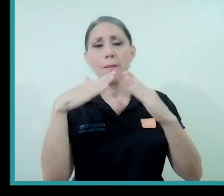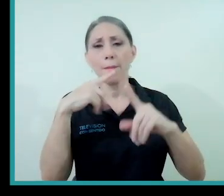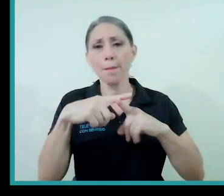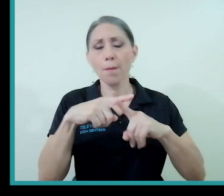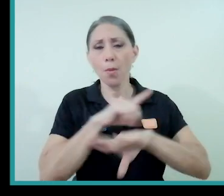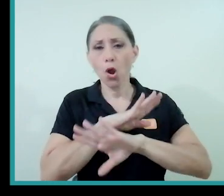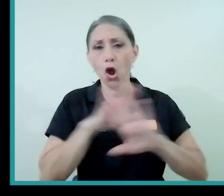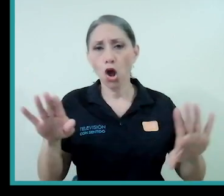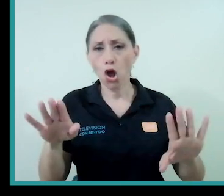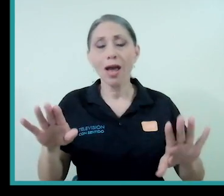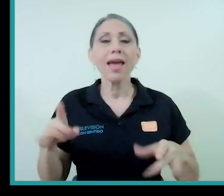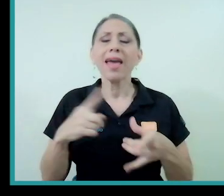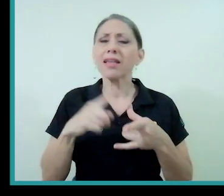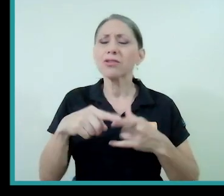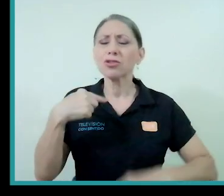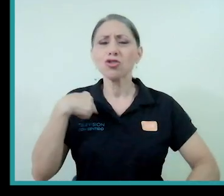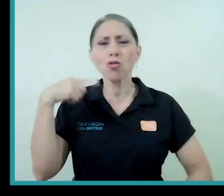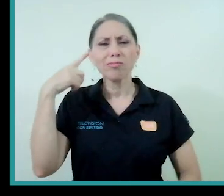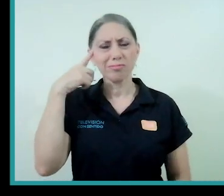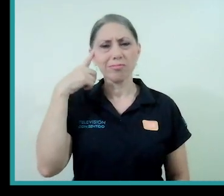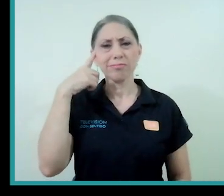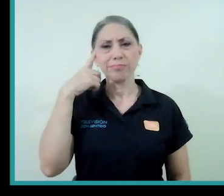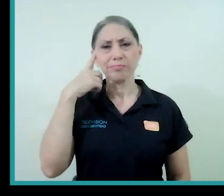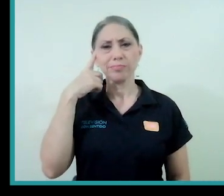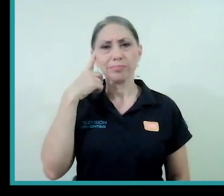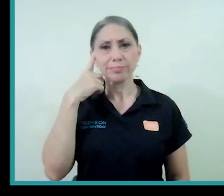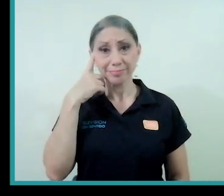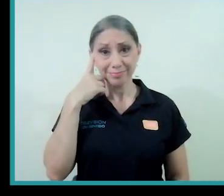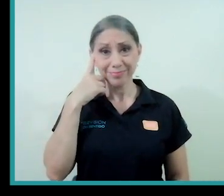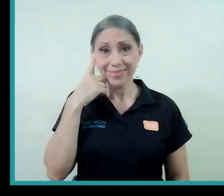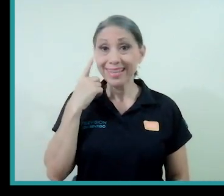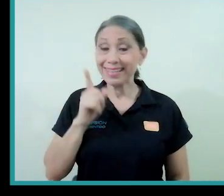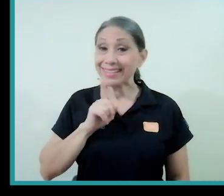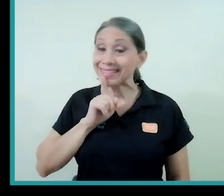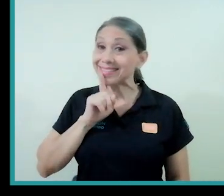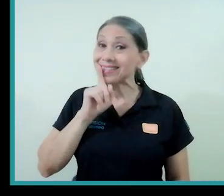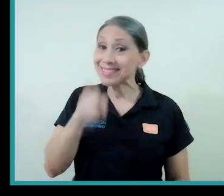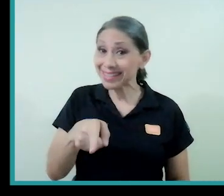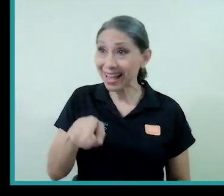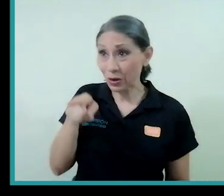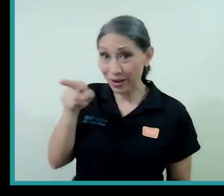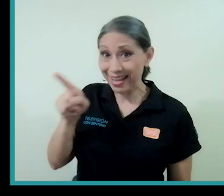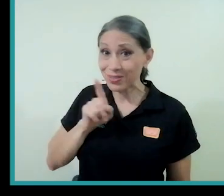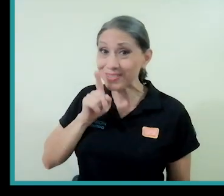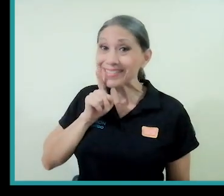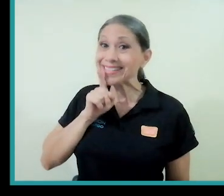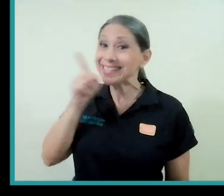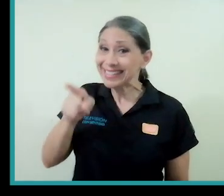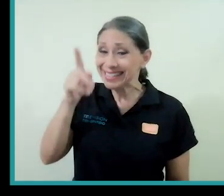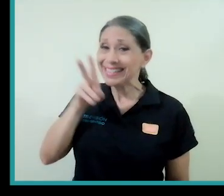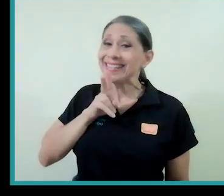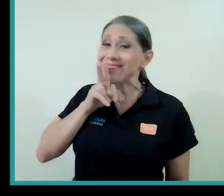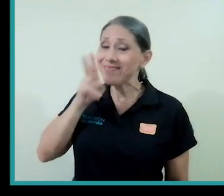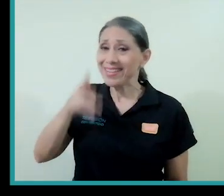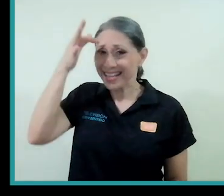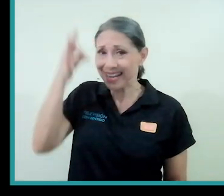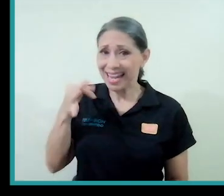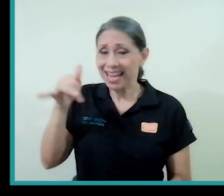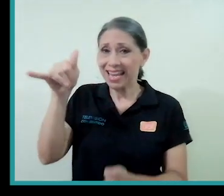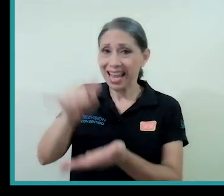Pero entonces yo ahí me planteo ¿es sincero esta creencia o es